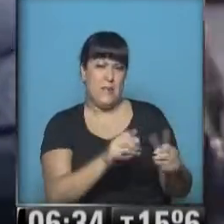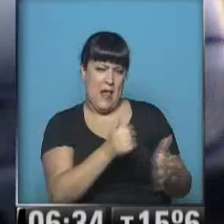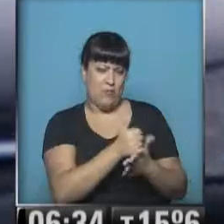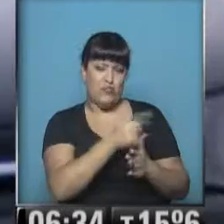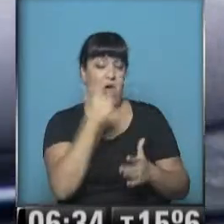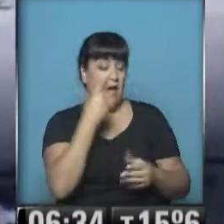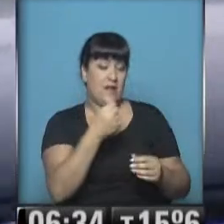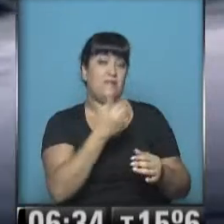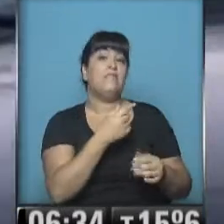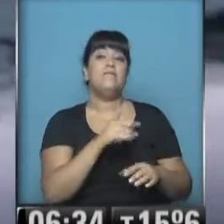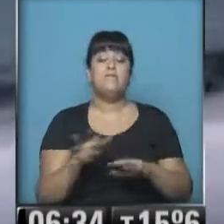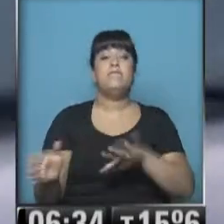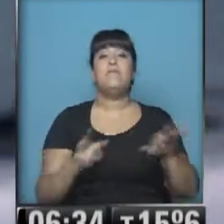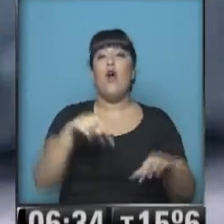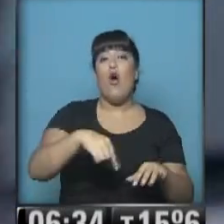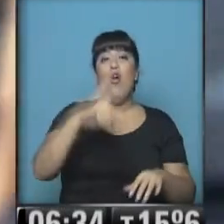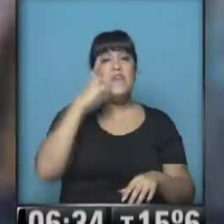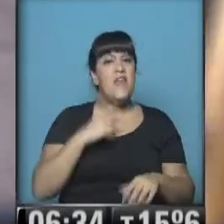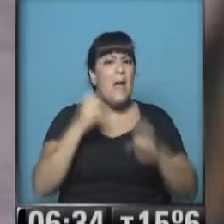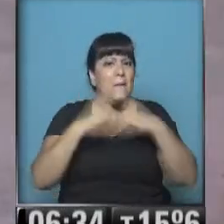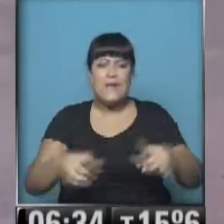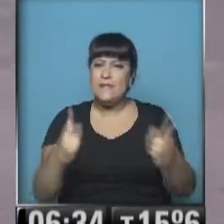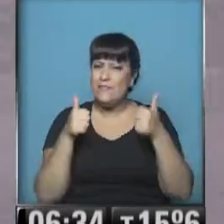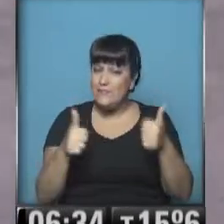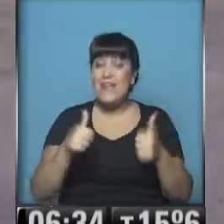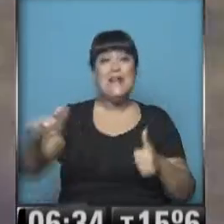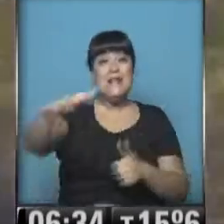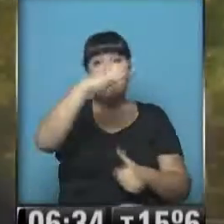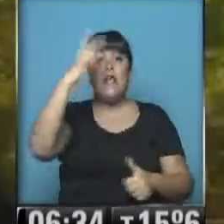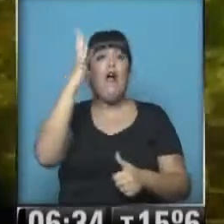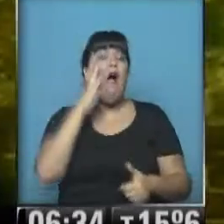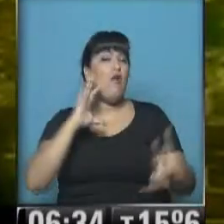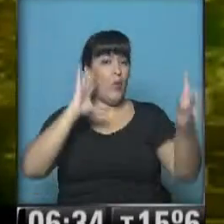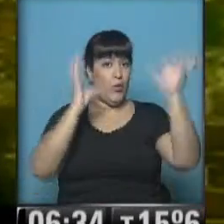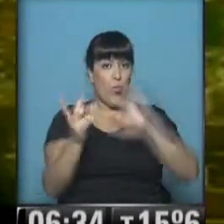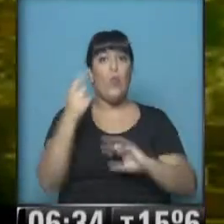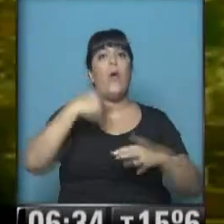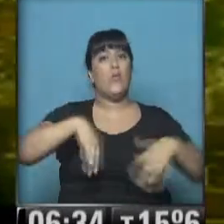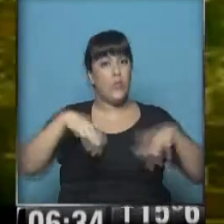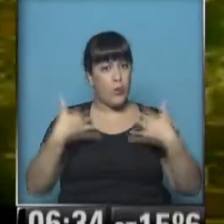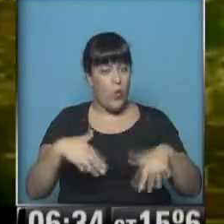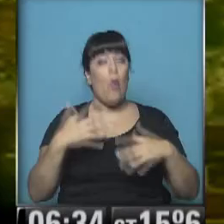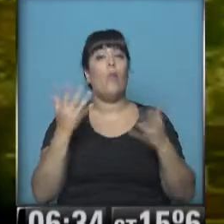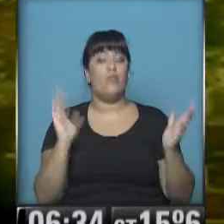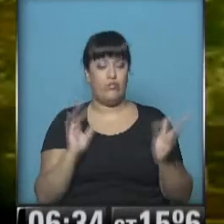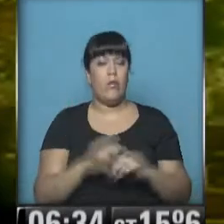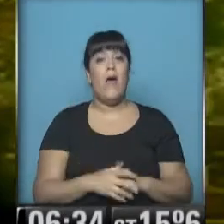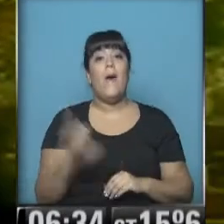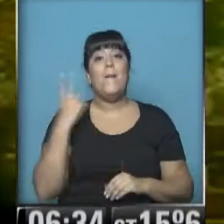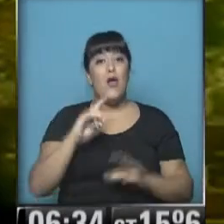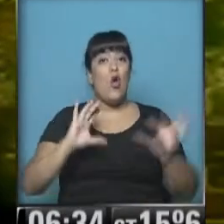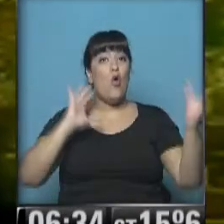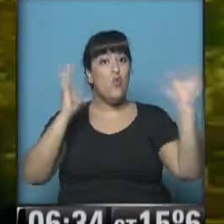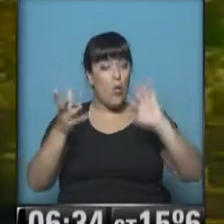recuerdo, el día comienza genial. El cielo con apenas algo de nubosidad y bastante alta. Pero va a ir aumentando esta